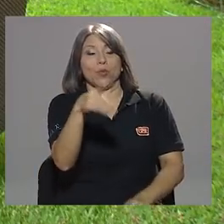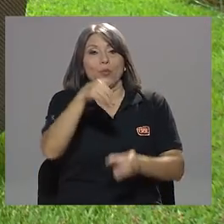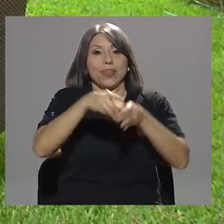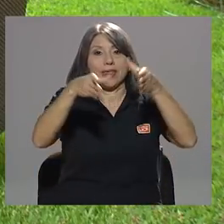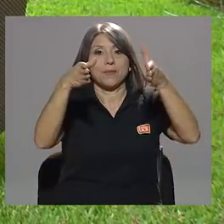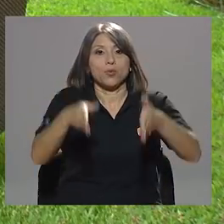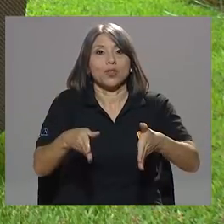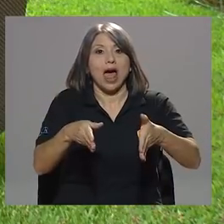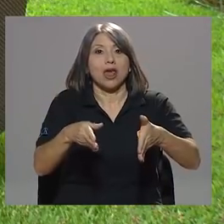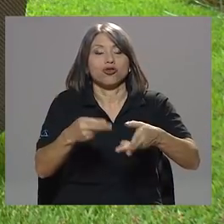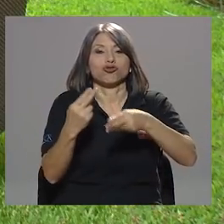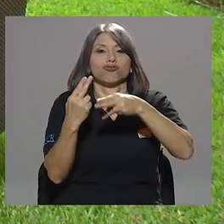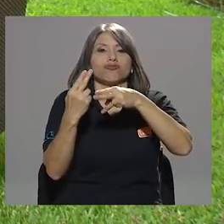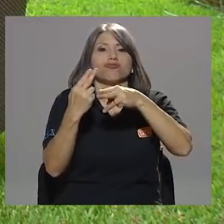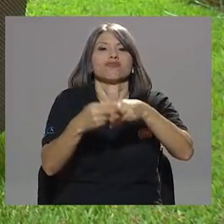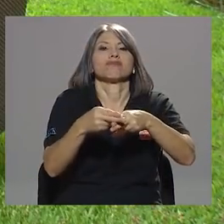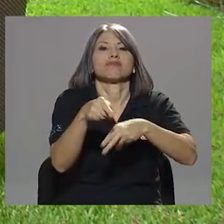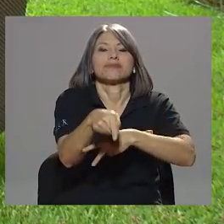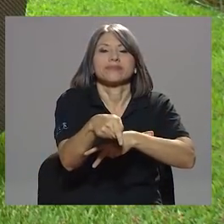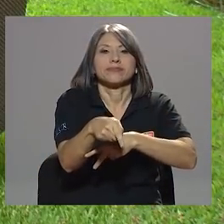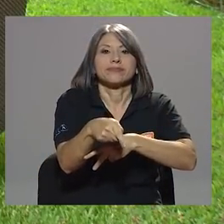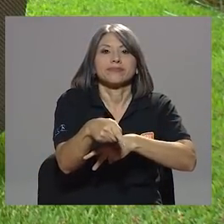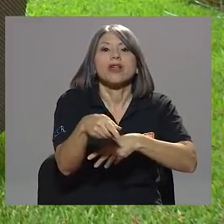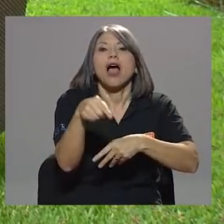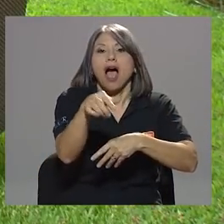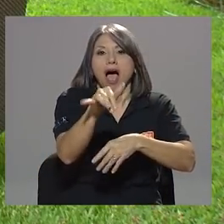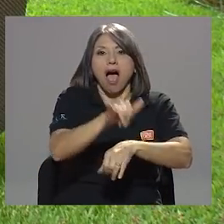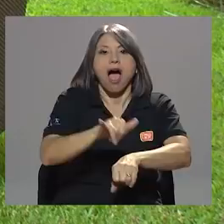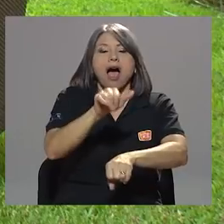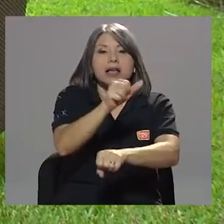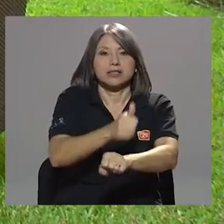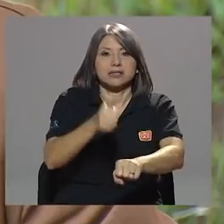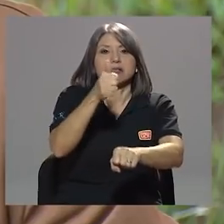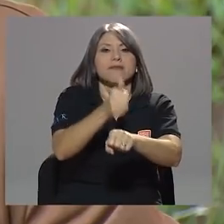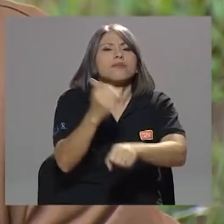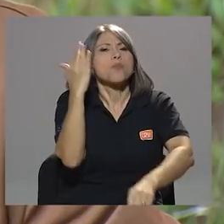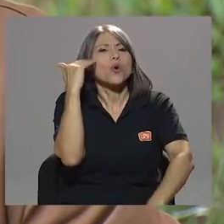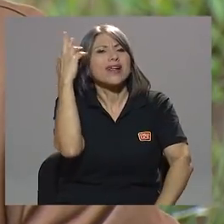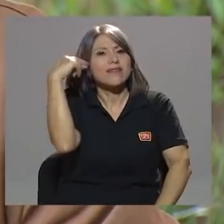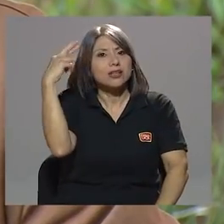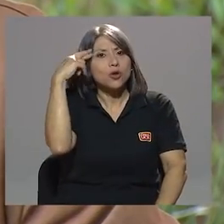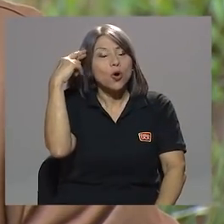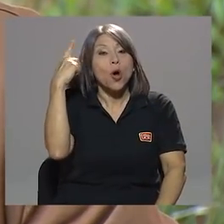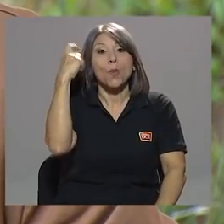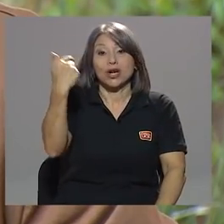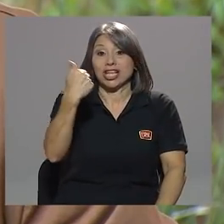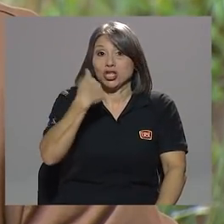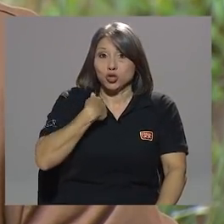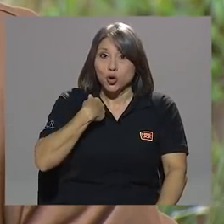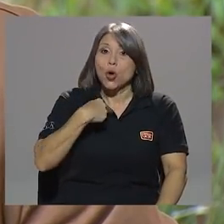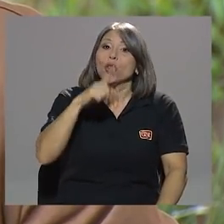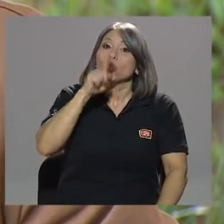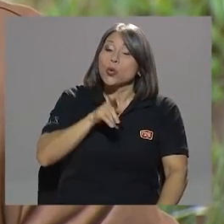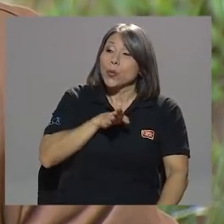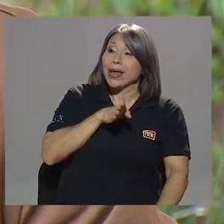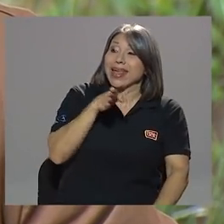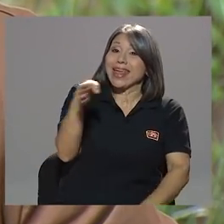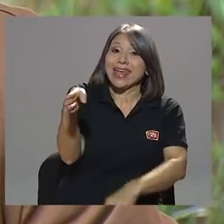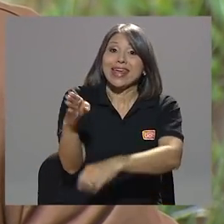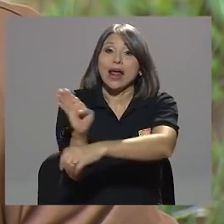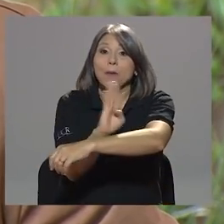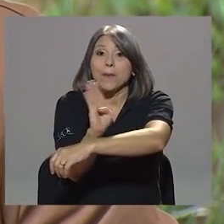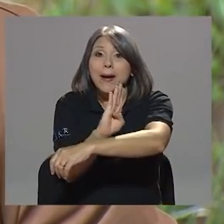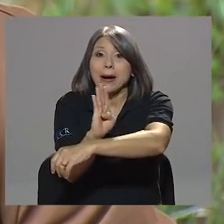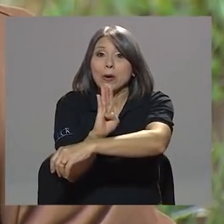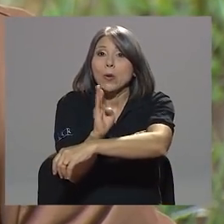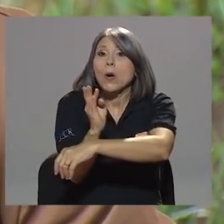definieron como lo que es. ¿Por qué razón? Porque yo tuve que ir a un banco a pedirle